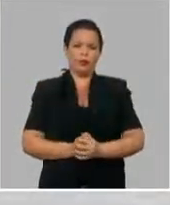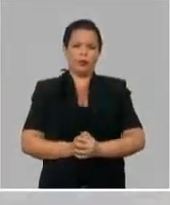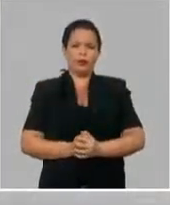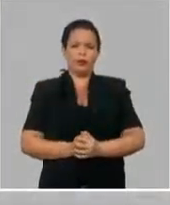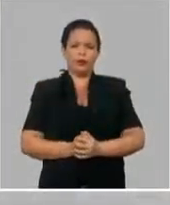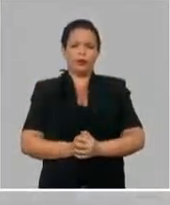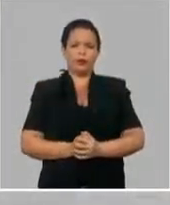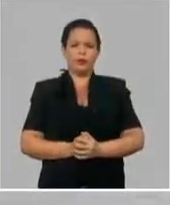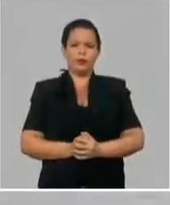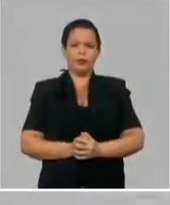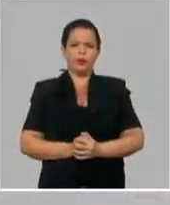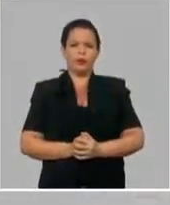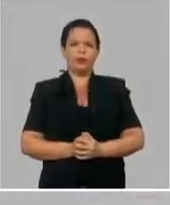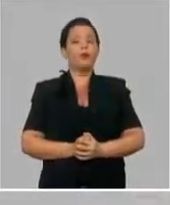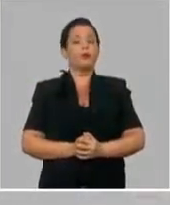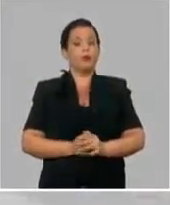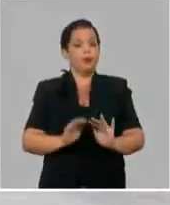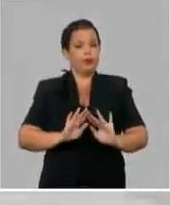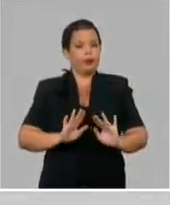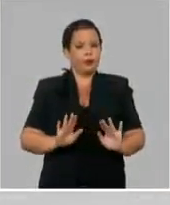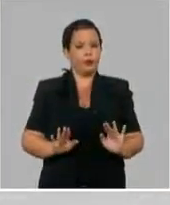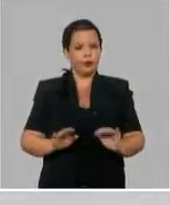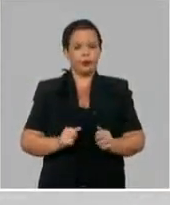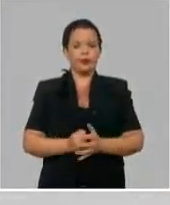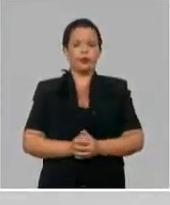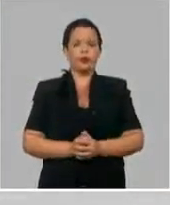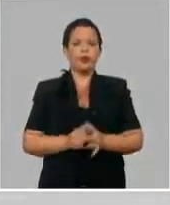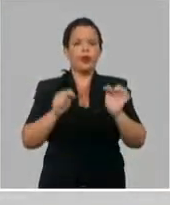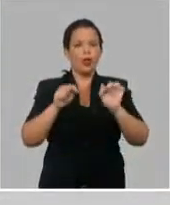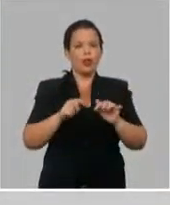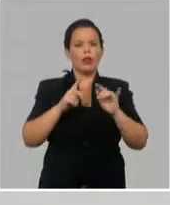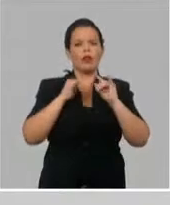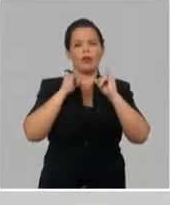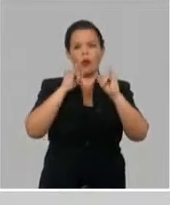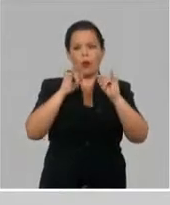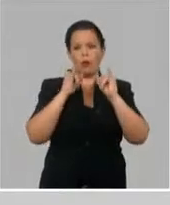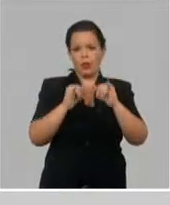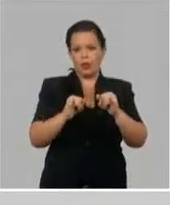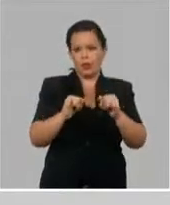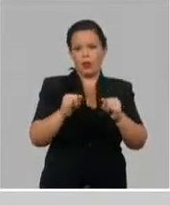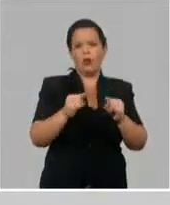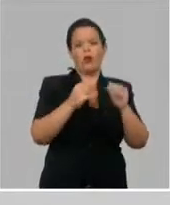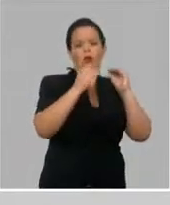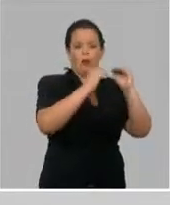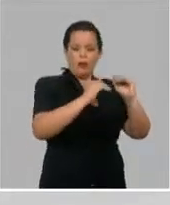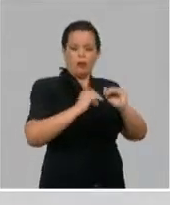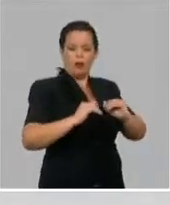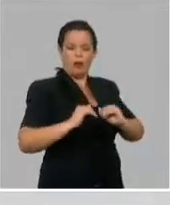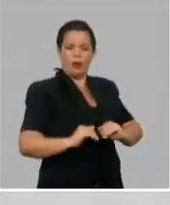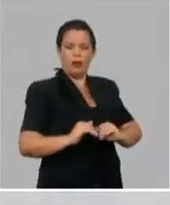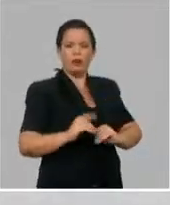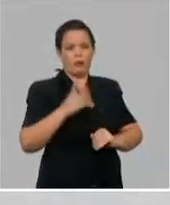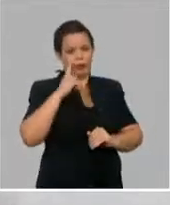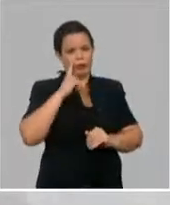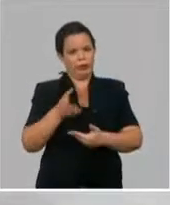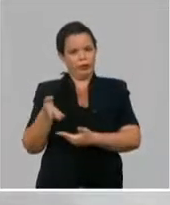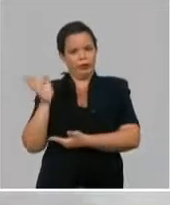esta información, que es la información con la cual contamos, nos permite llegar a la siguiente conclusión, la próxima.